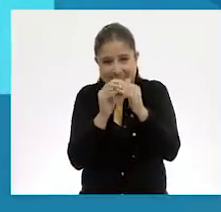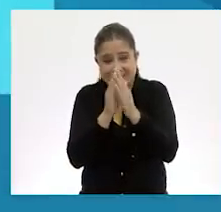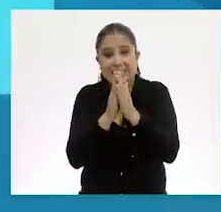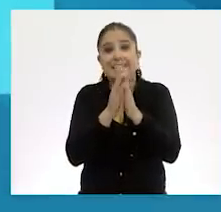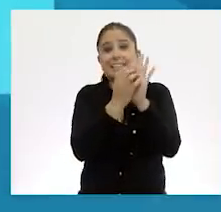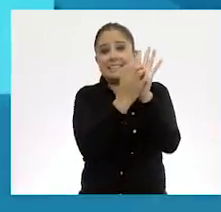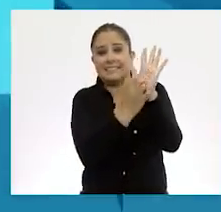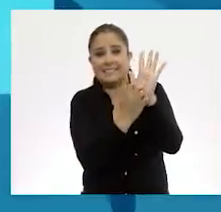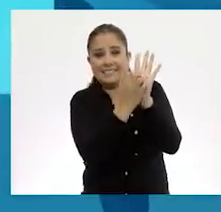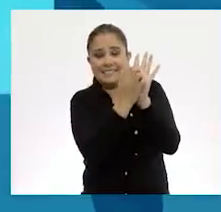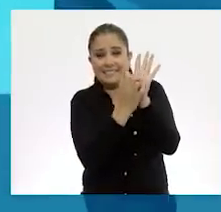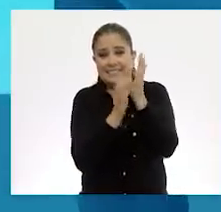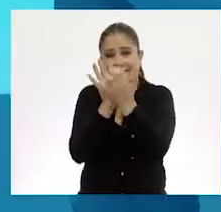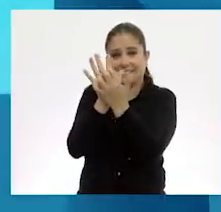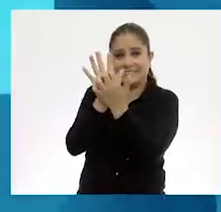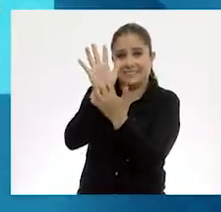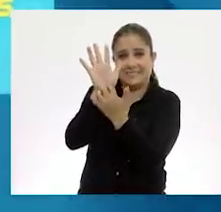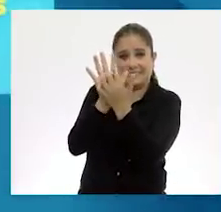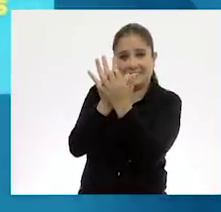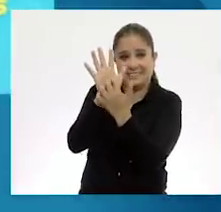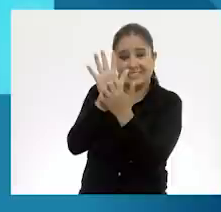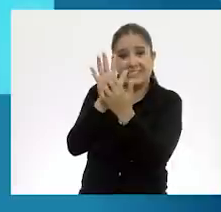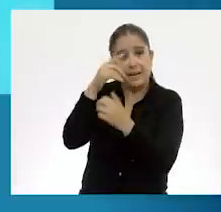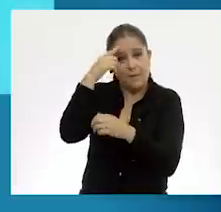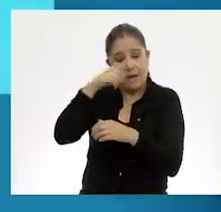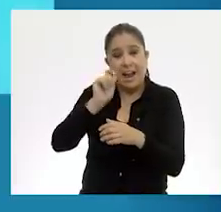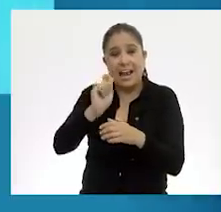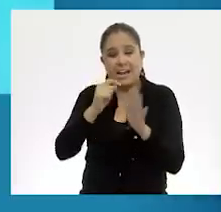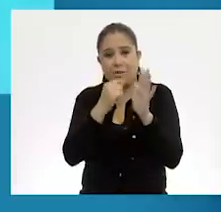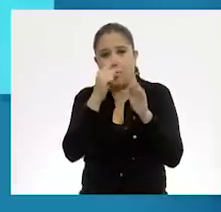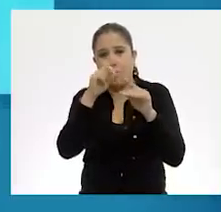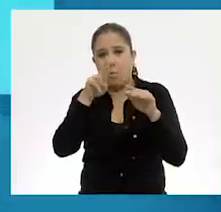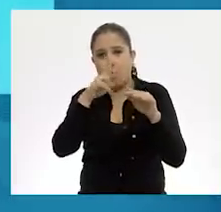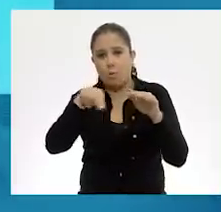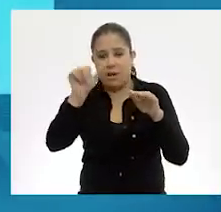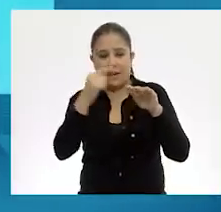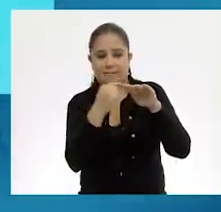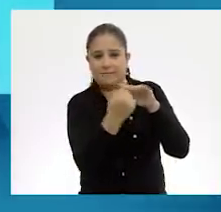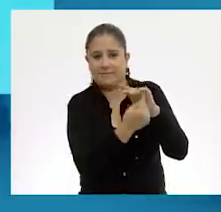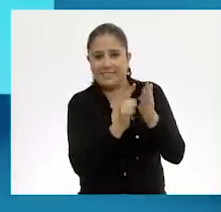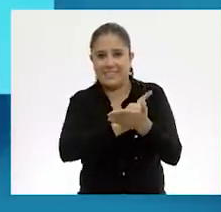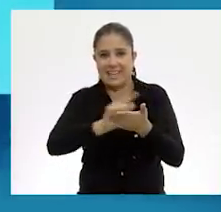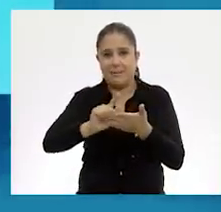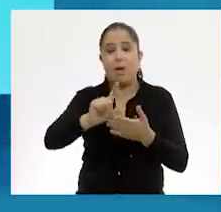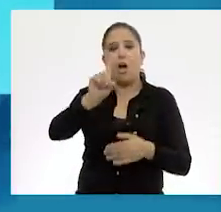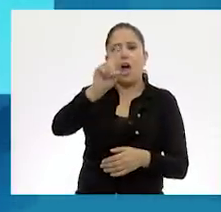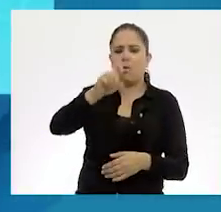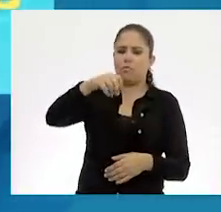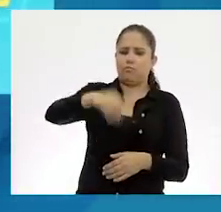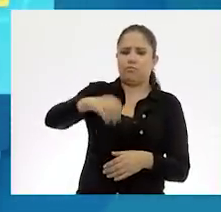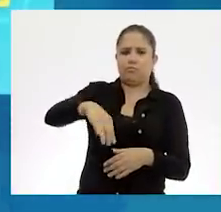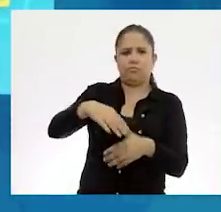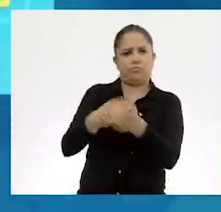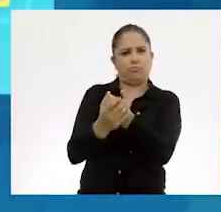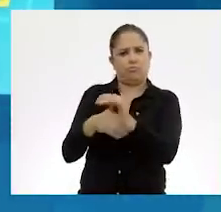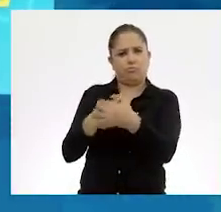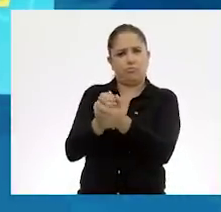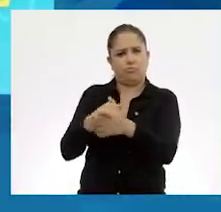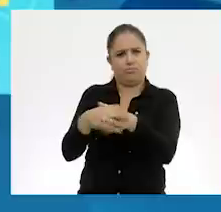Ahora, como que rasguñas la palma de tus manos para lavar tus uñas. Enjuaga tus manos con agua.